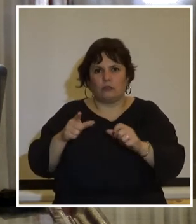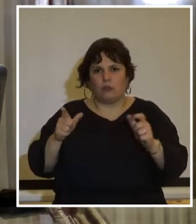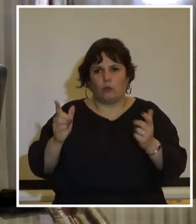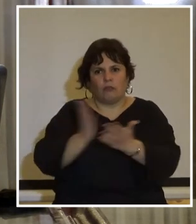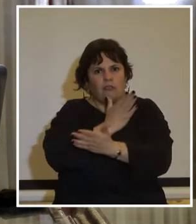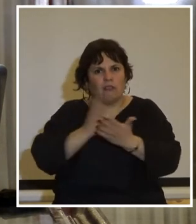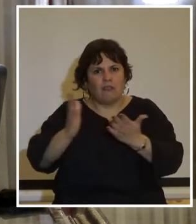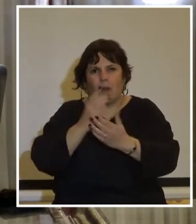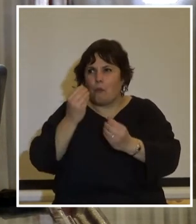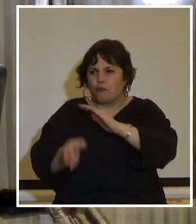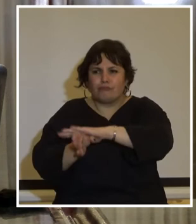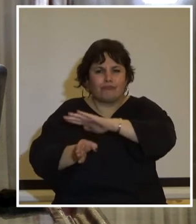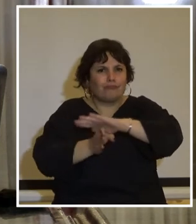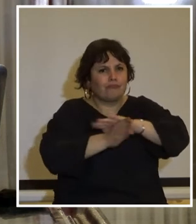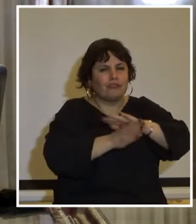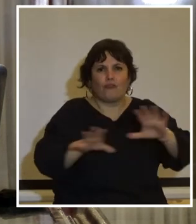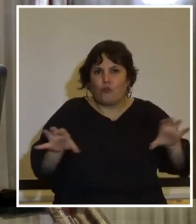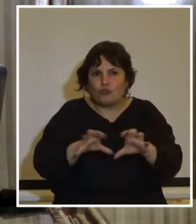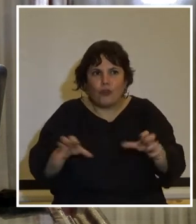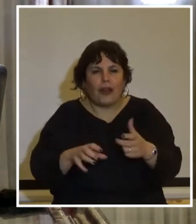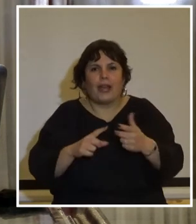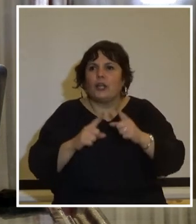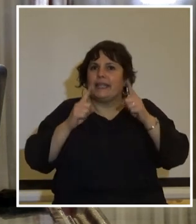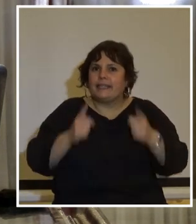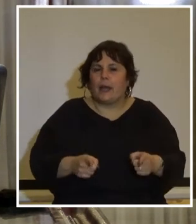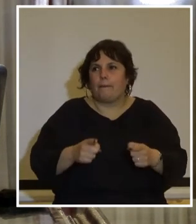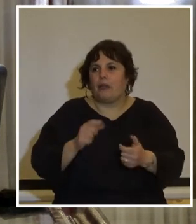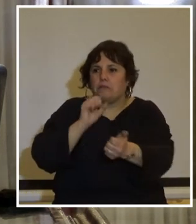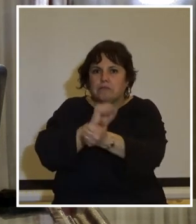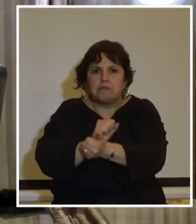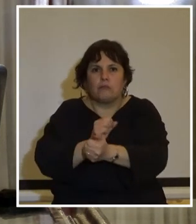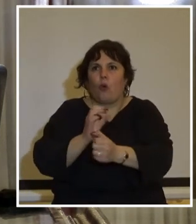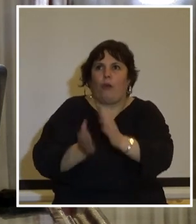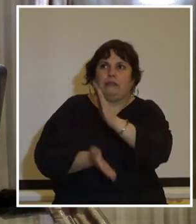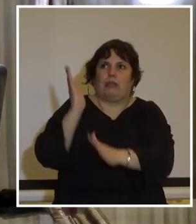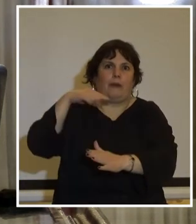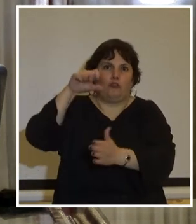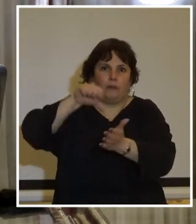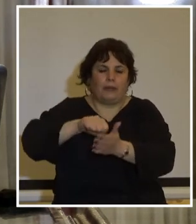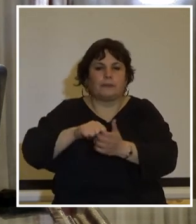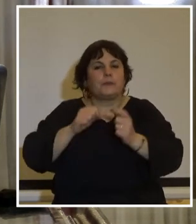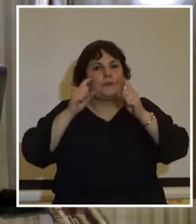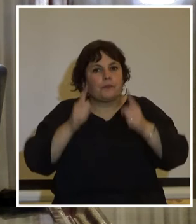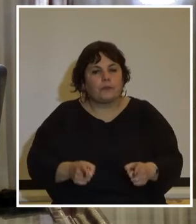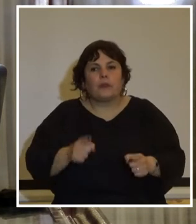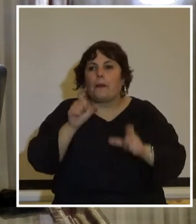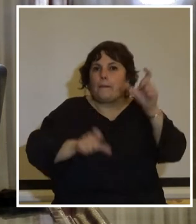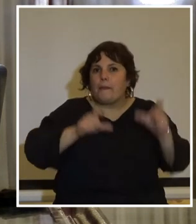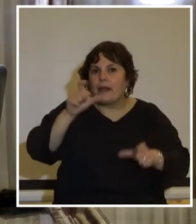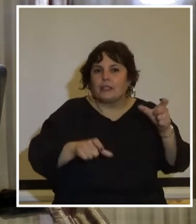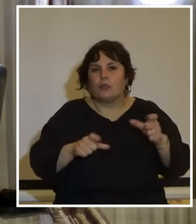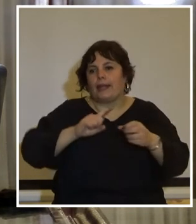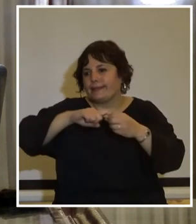destitución masiva de muchos funcionarios y de muchos casos también a su detención o al exilio de igual manera que esas personas que habían integrado